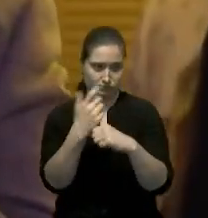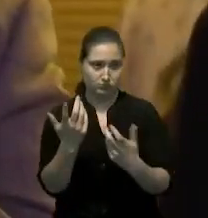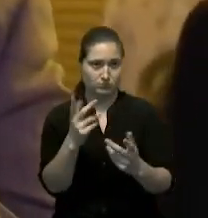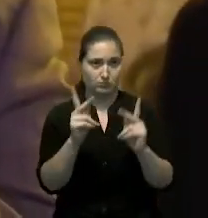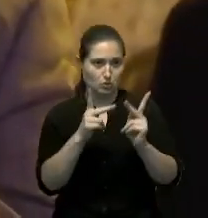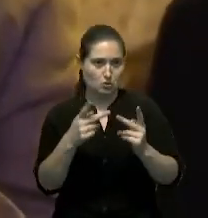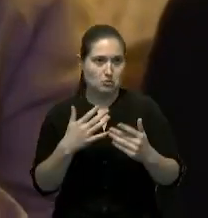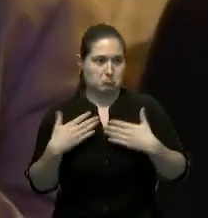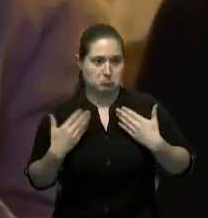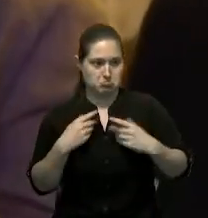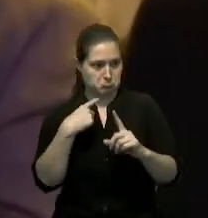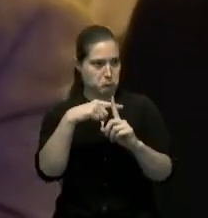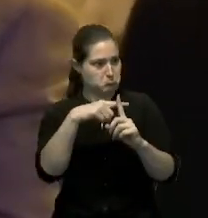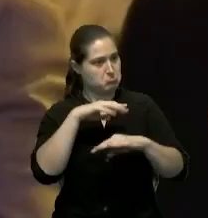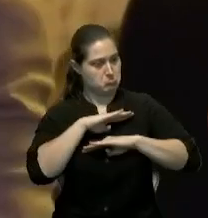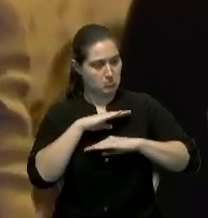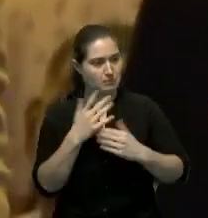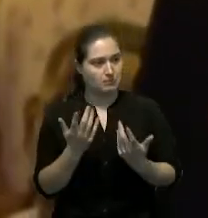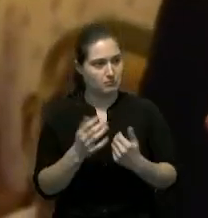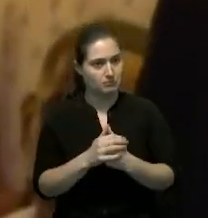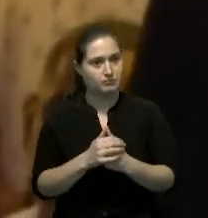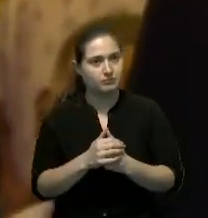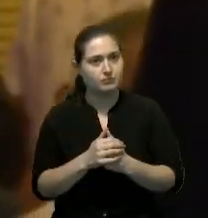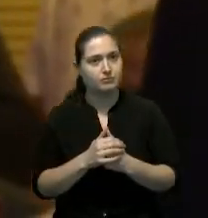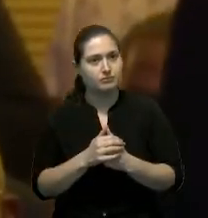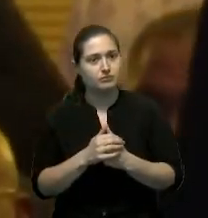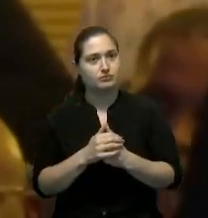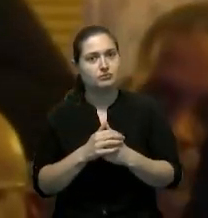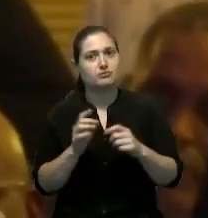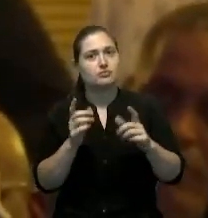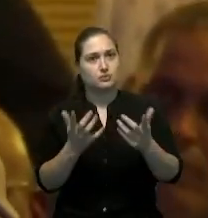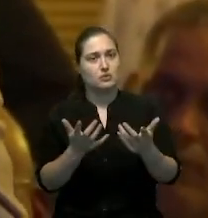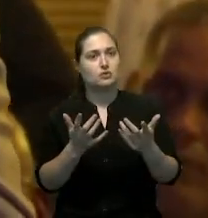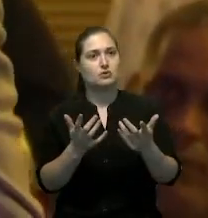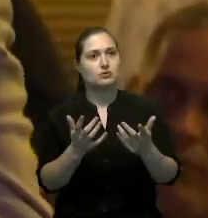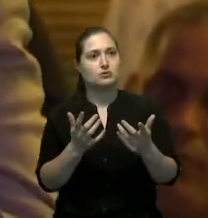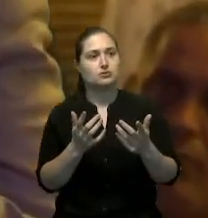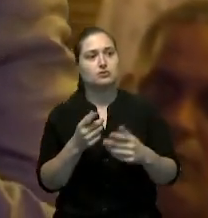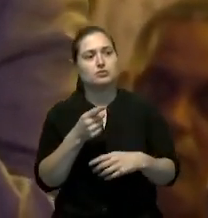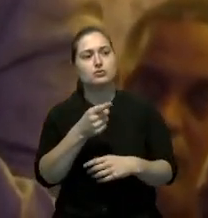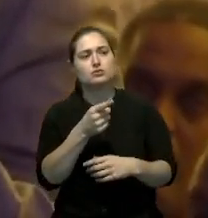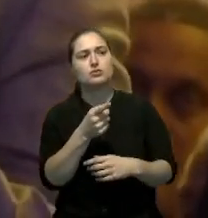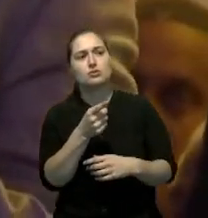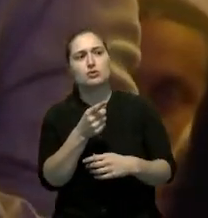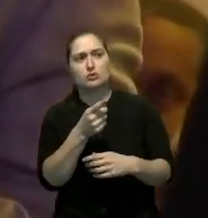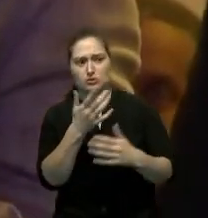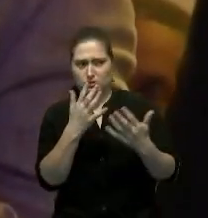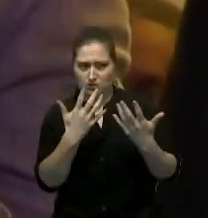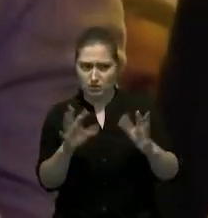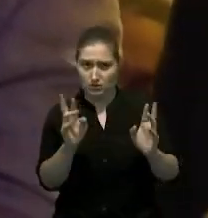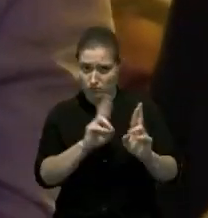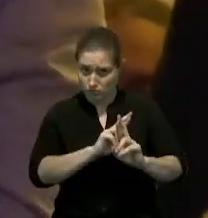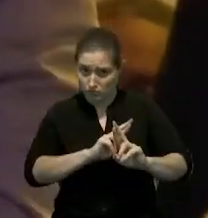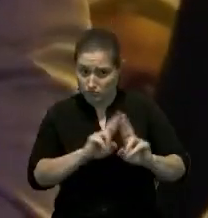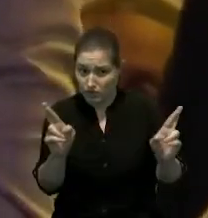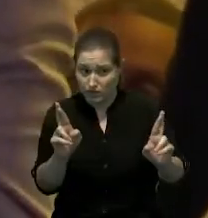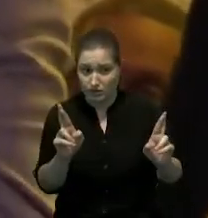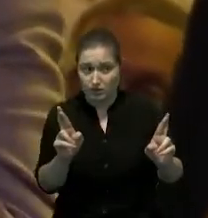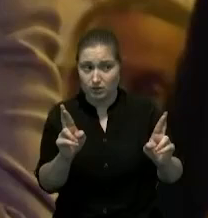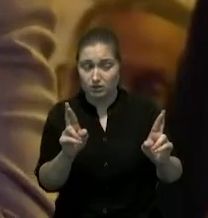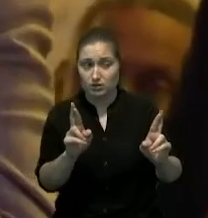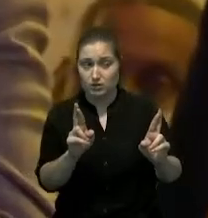la oposición le ha dado una treguita pero que se está preparando usted está preparado para cuando ahora se haga la